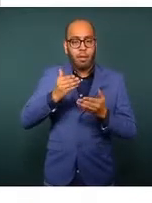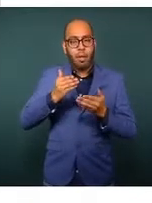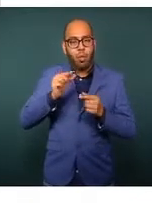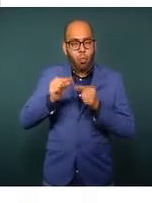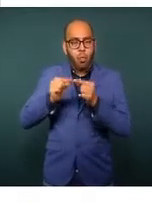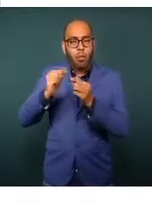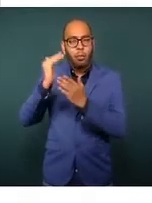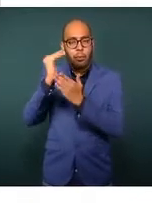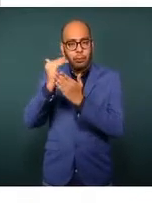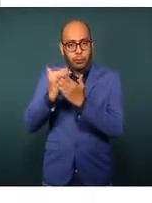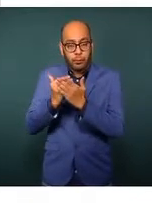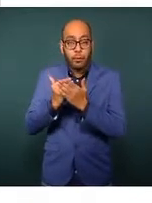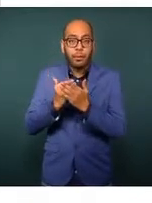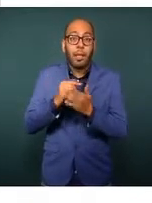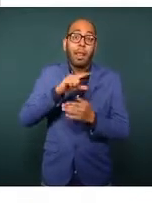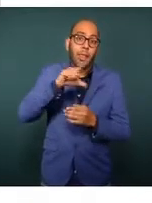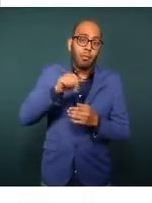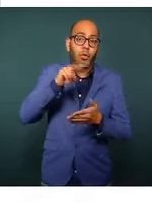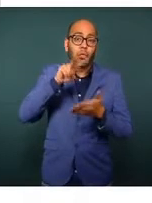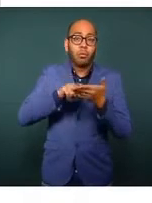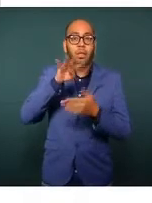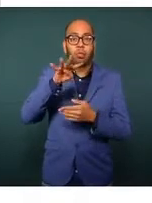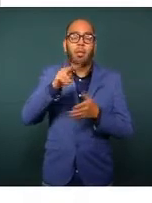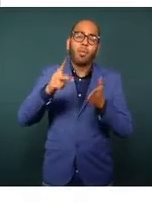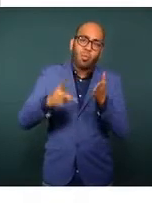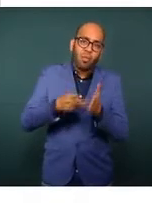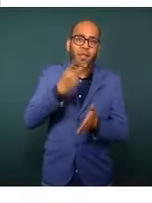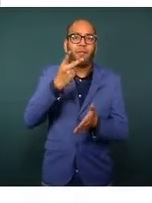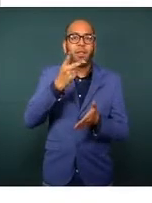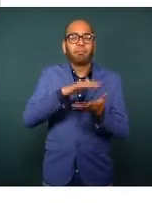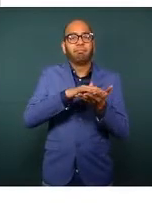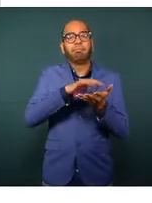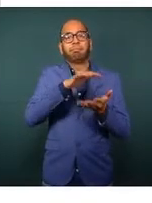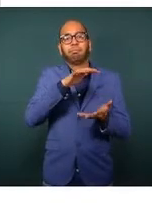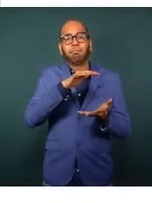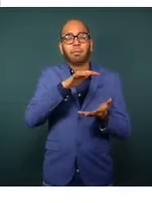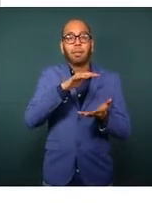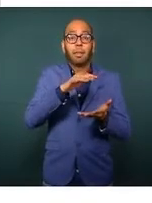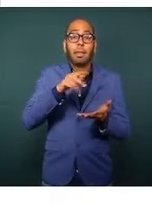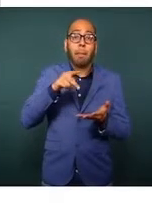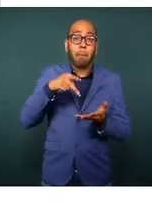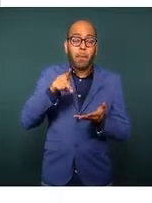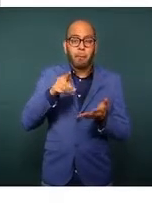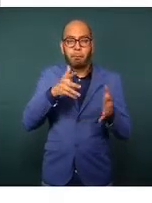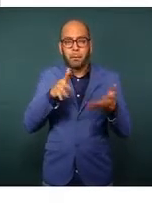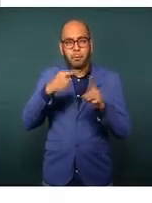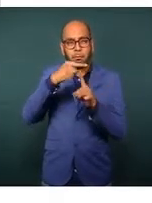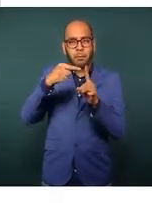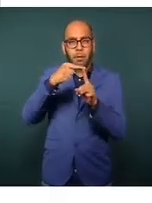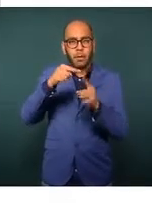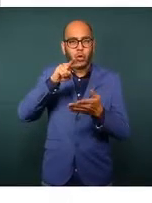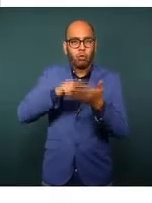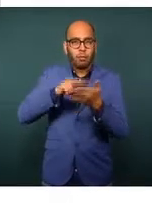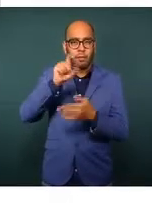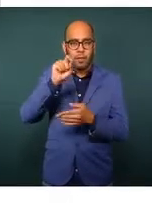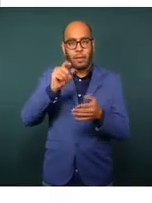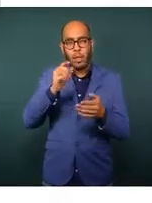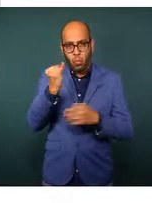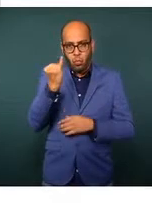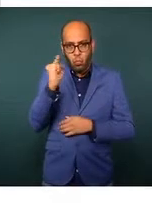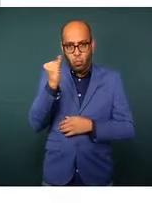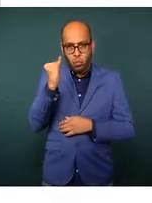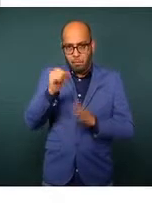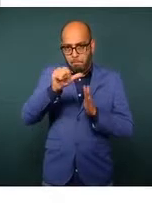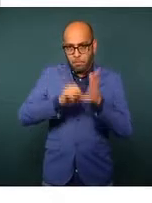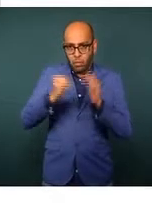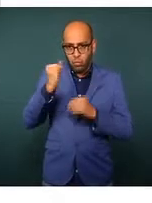aunque en 2019 tuvimos un repunte, pero a la mitad del 2020, es decir, en junio del 2020,